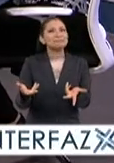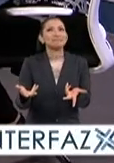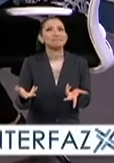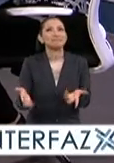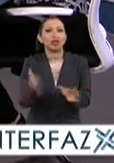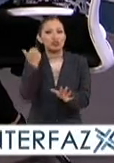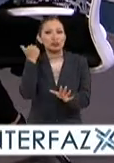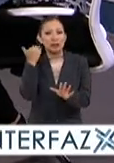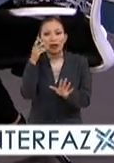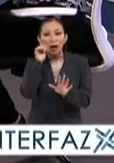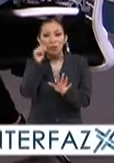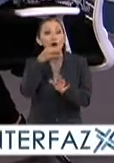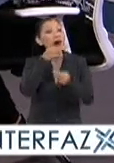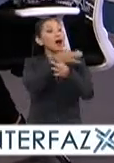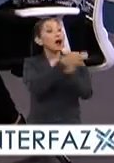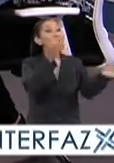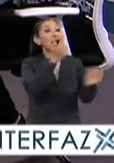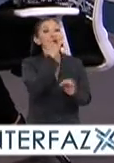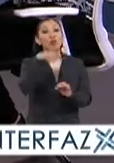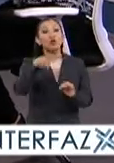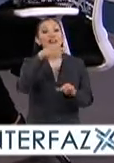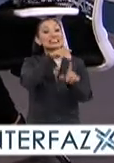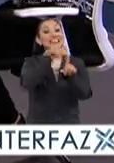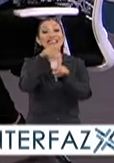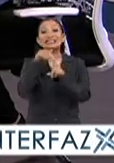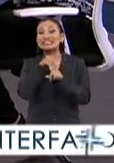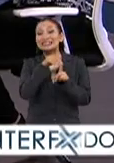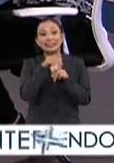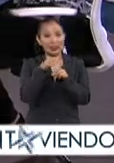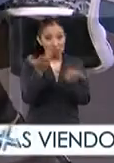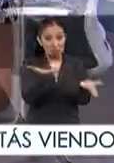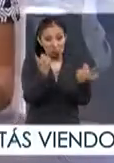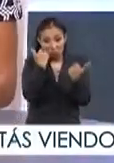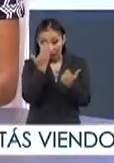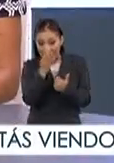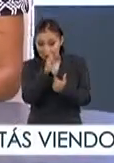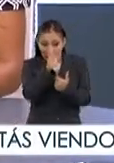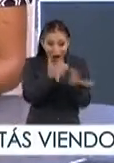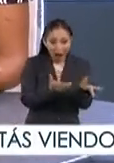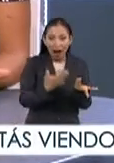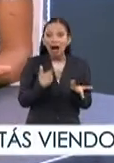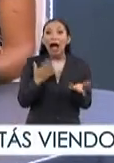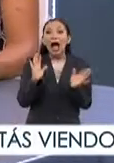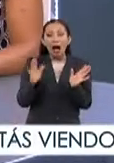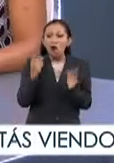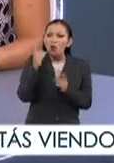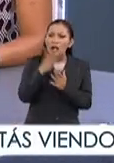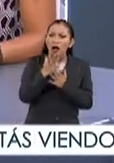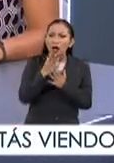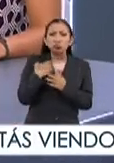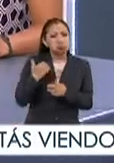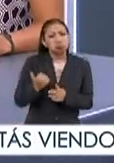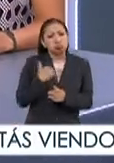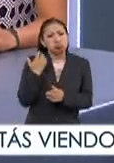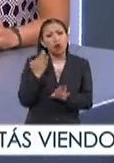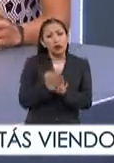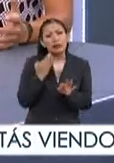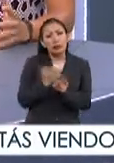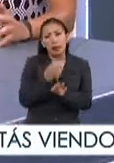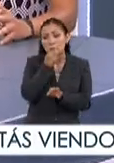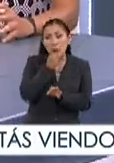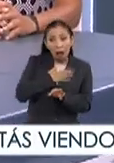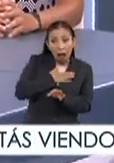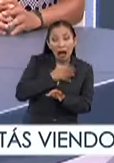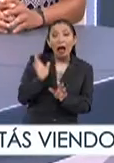pues, no sé, la tensión de comunicarse a los estudiantes que, pues, tengan la oportunidad de irse, pues, lo único es tomar la oportunidad, o sea,